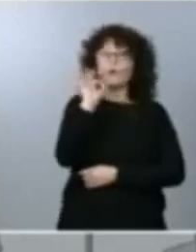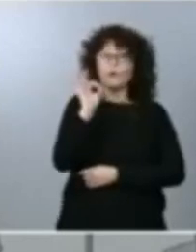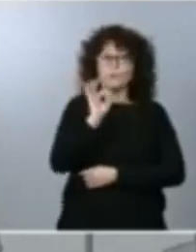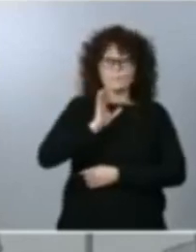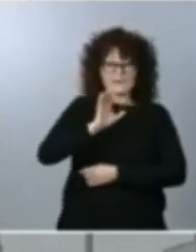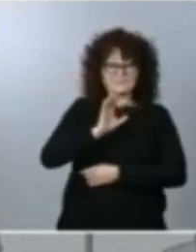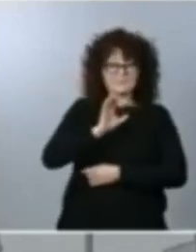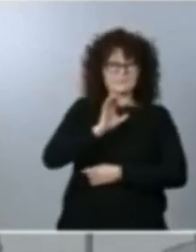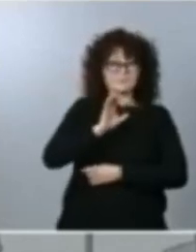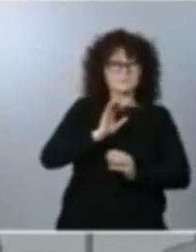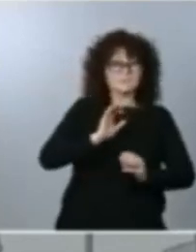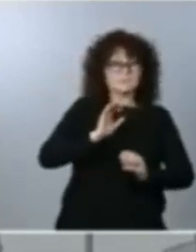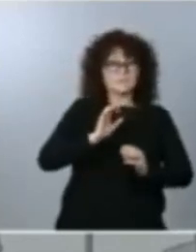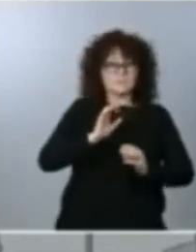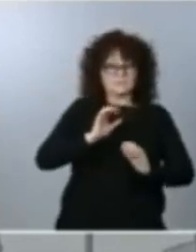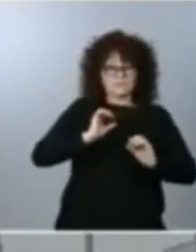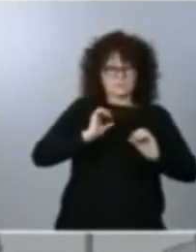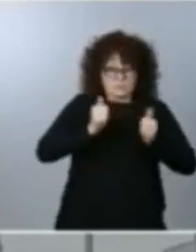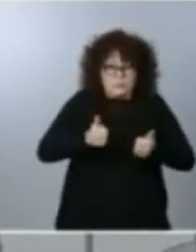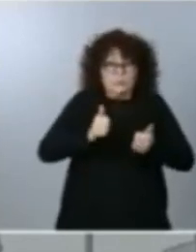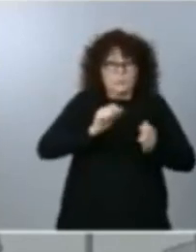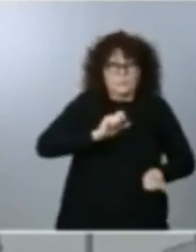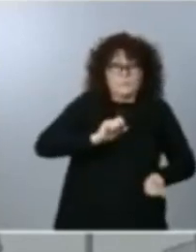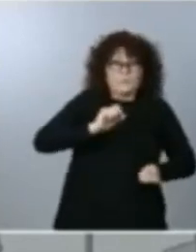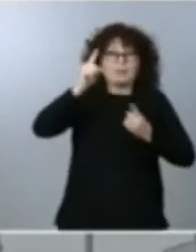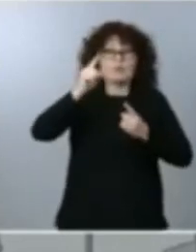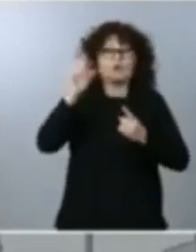o bien son países de tránsito de esa migración